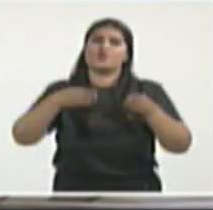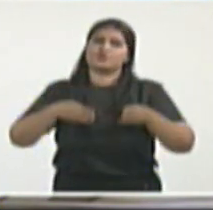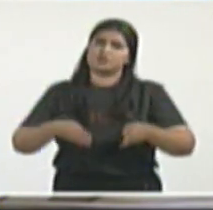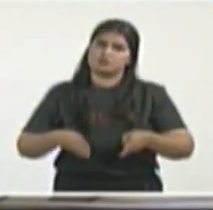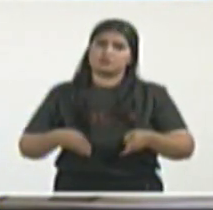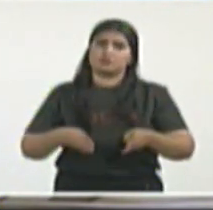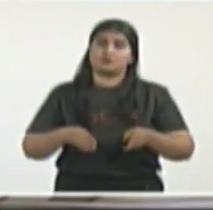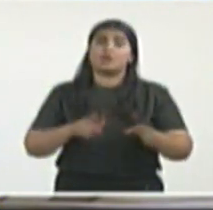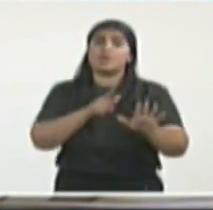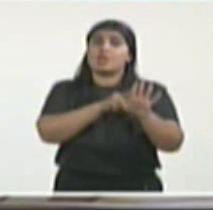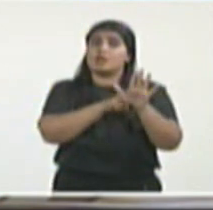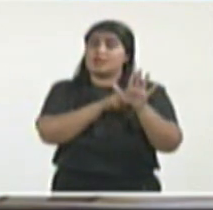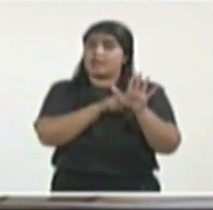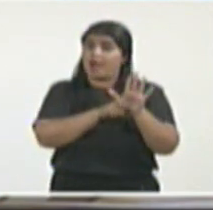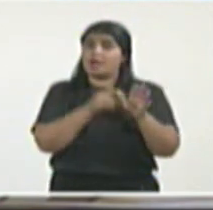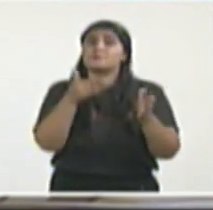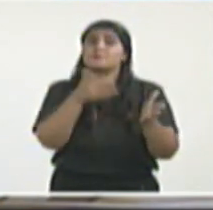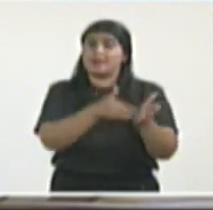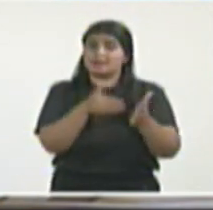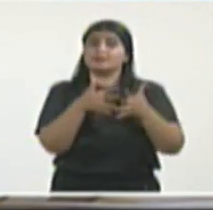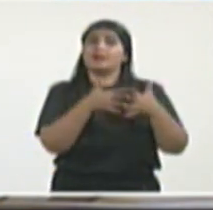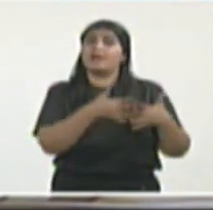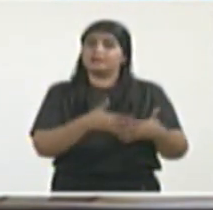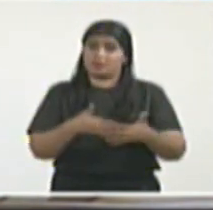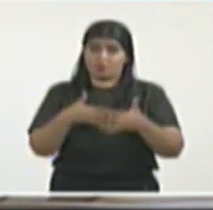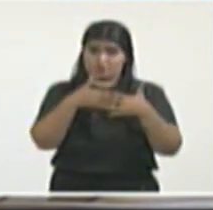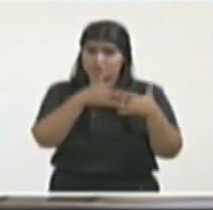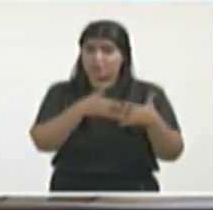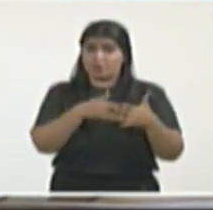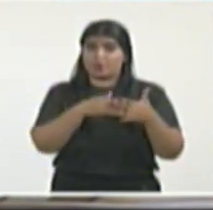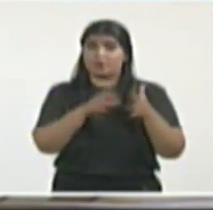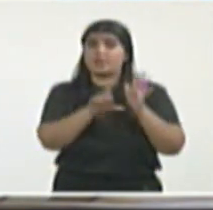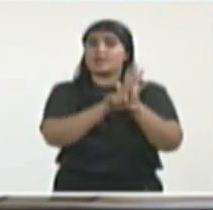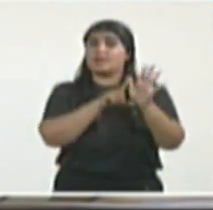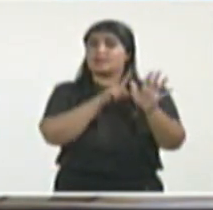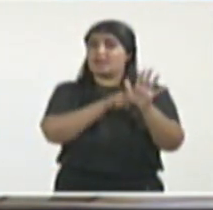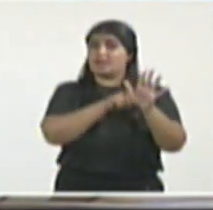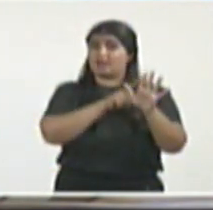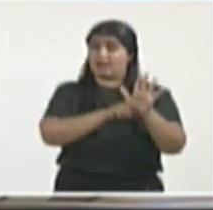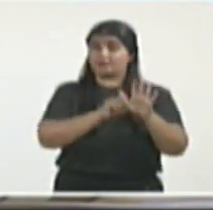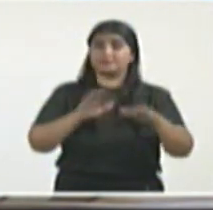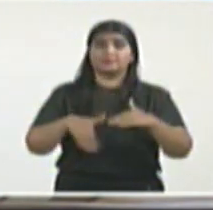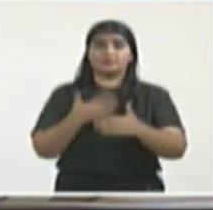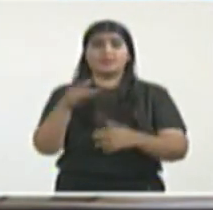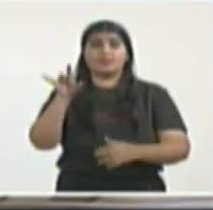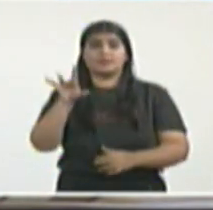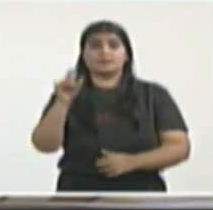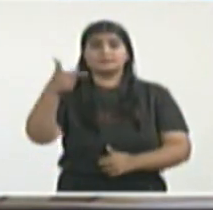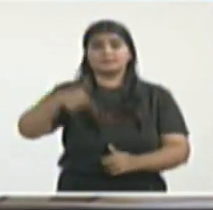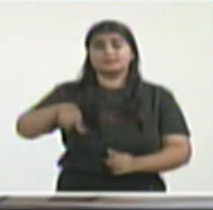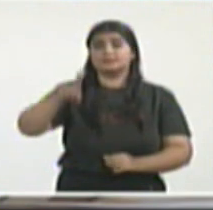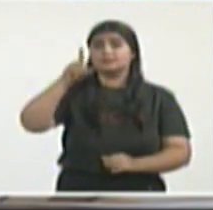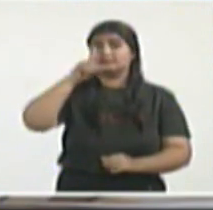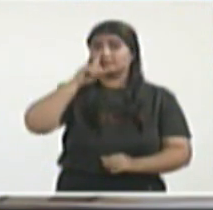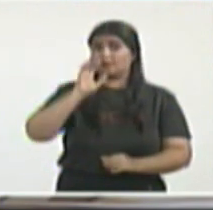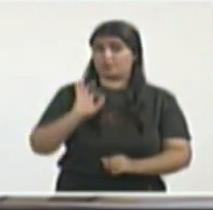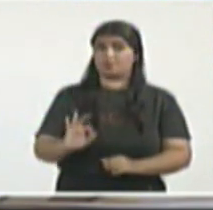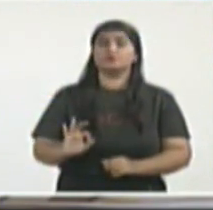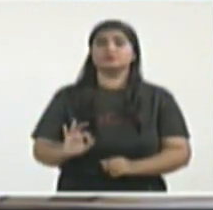ambos pueblos, de ambos países. De manera que el 15 de junio entonces se lanza la etiqueta